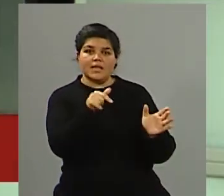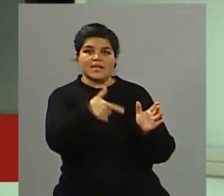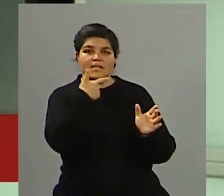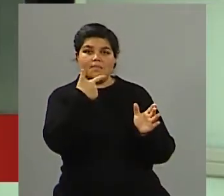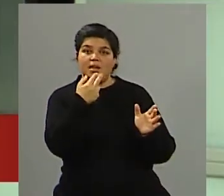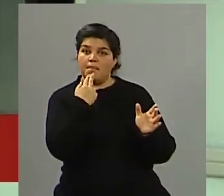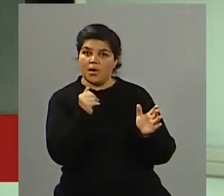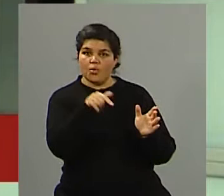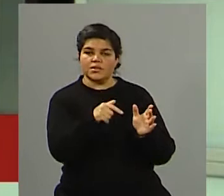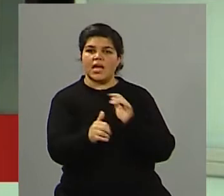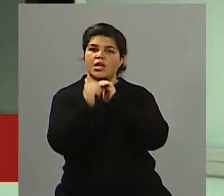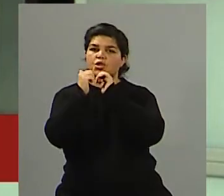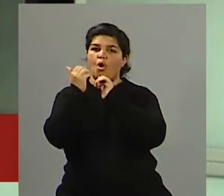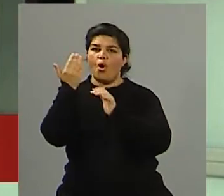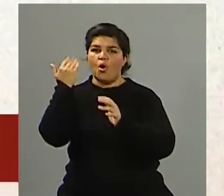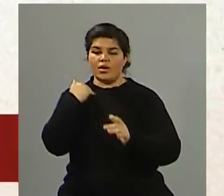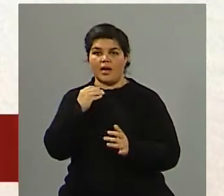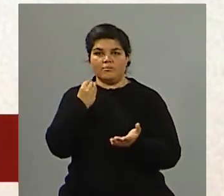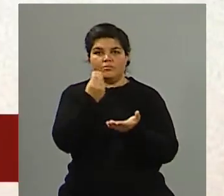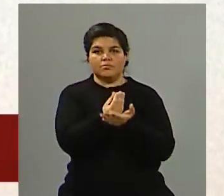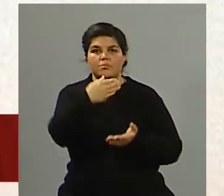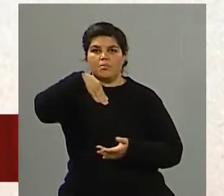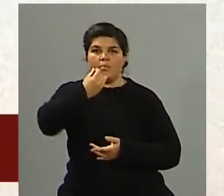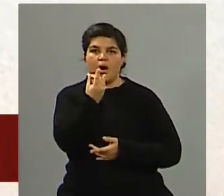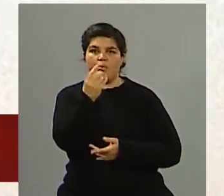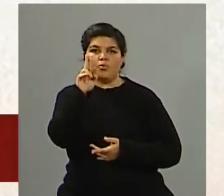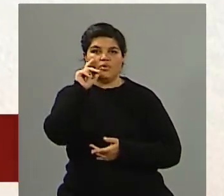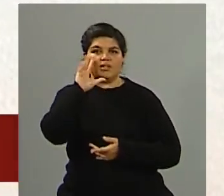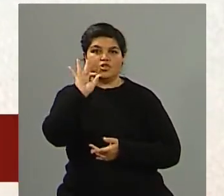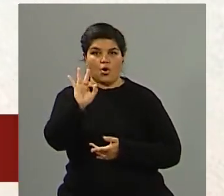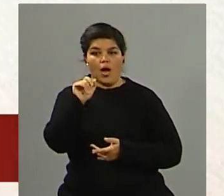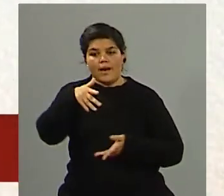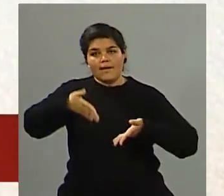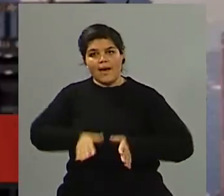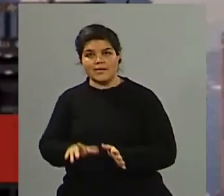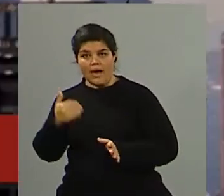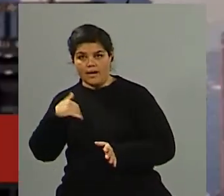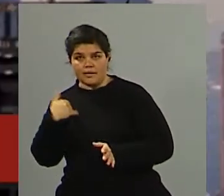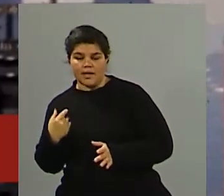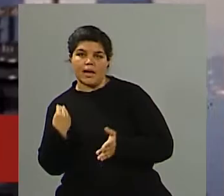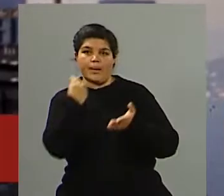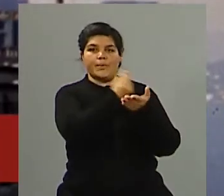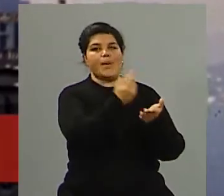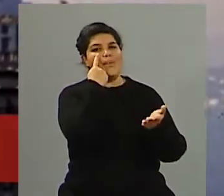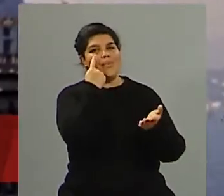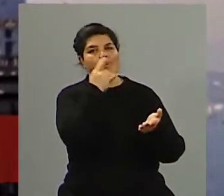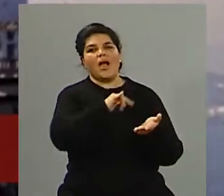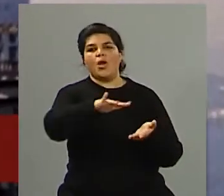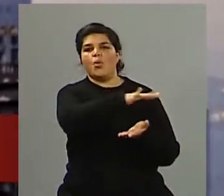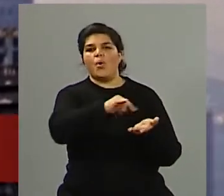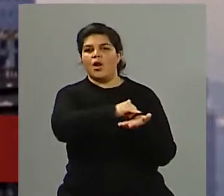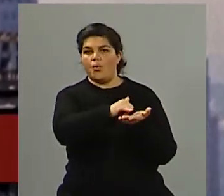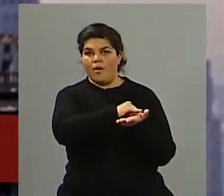histórico. Lo vamos a hacer con Mauricio Zabalsa, que es periodista argentino, vive en Estados Unidos, vive en Nueva York. Y vamos a hablar de esto, que